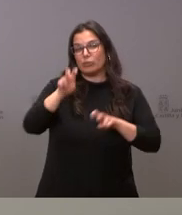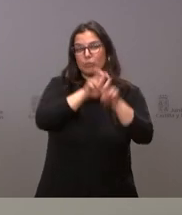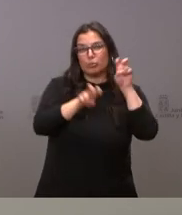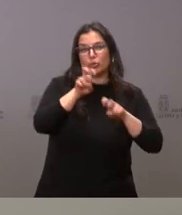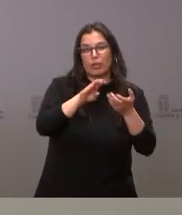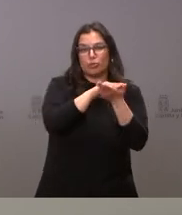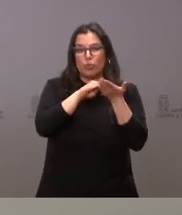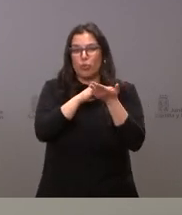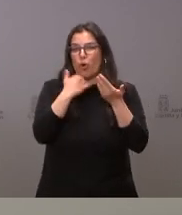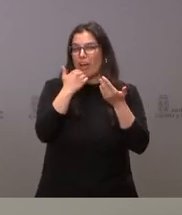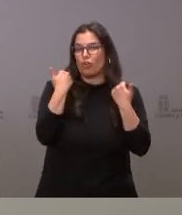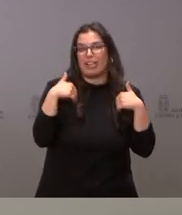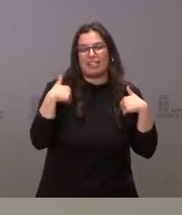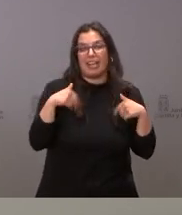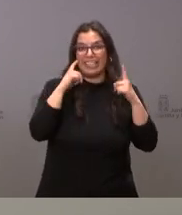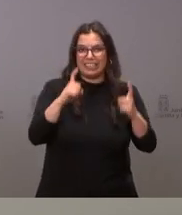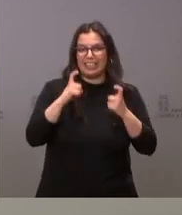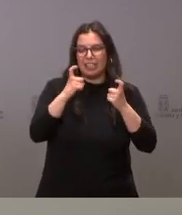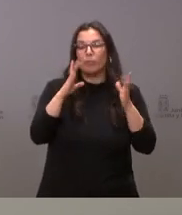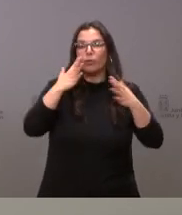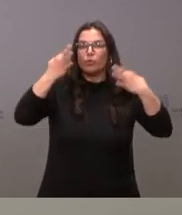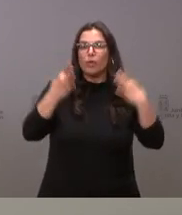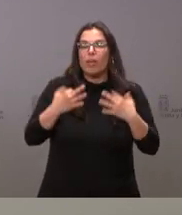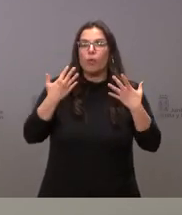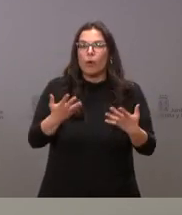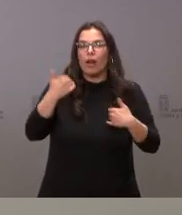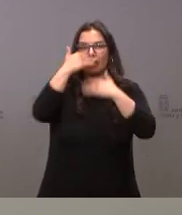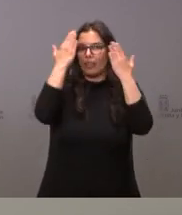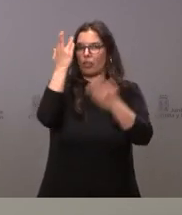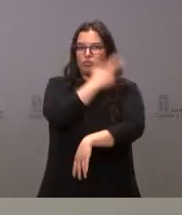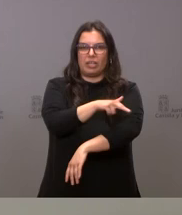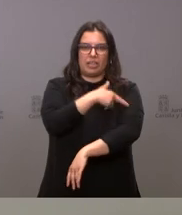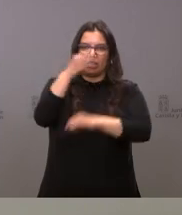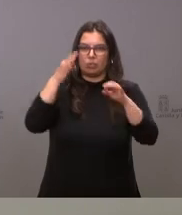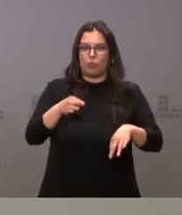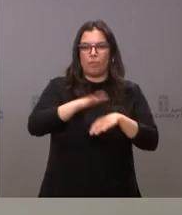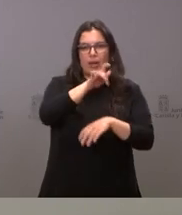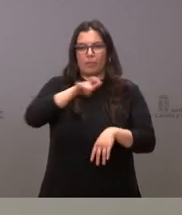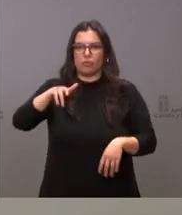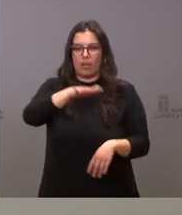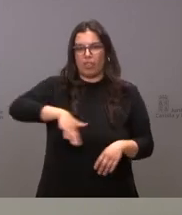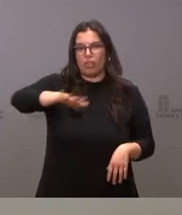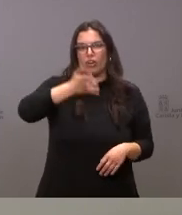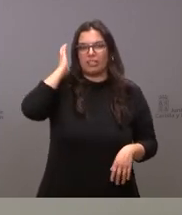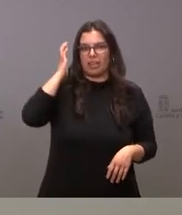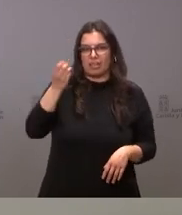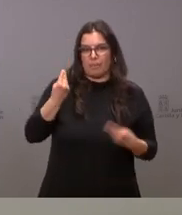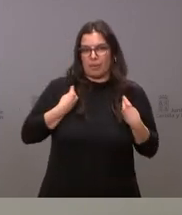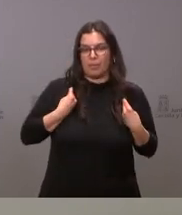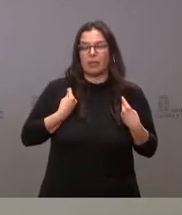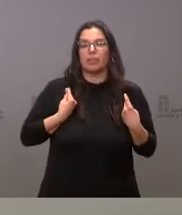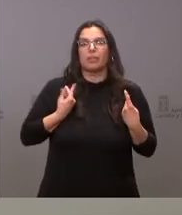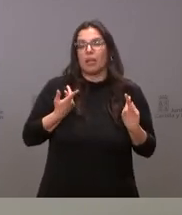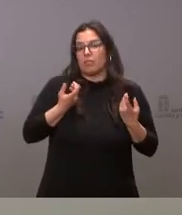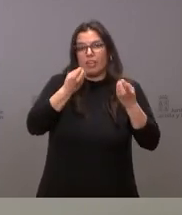garantizar su solución lo que sí garantizamos es la asistencia sanitaria a las personas de San Andrés de Rabanedo y les